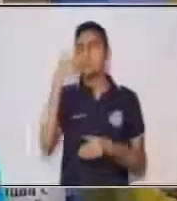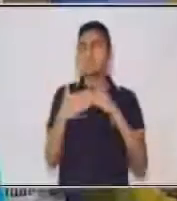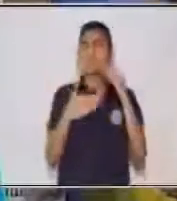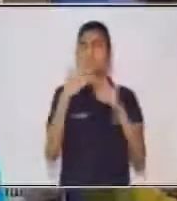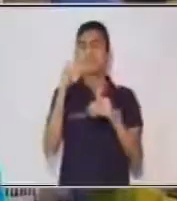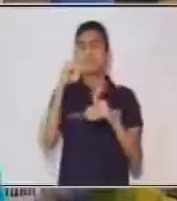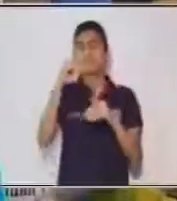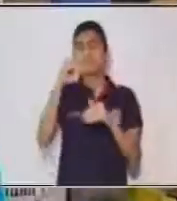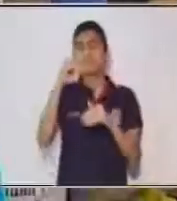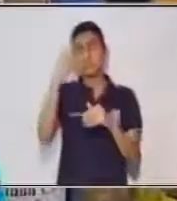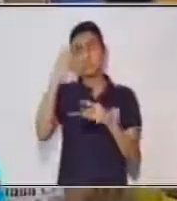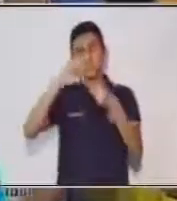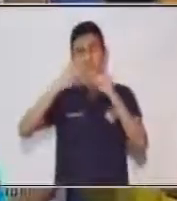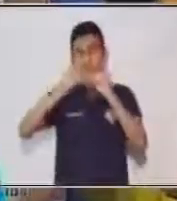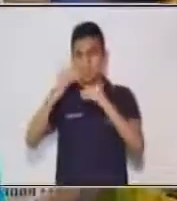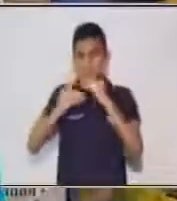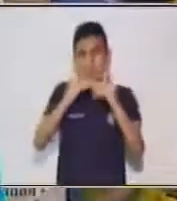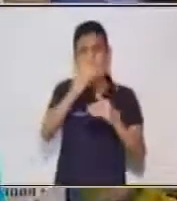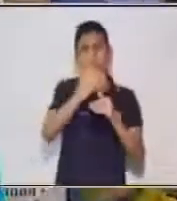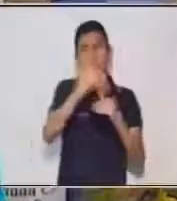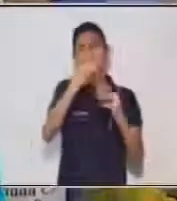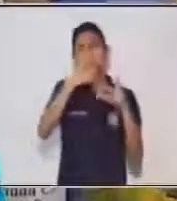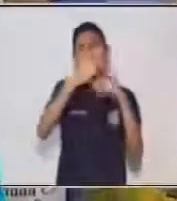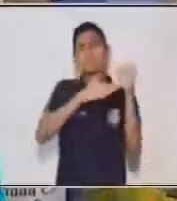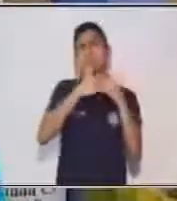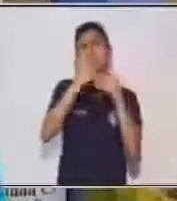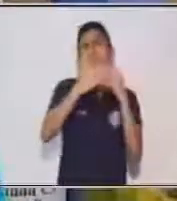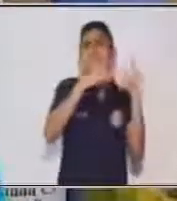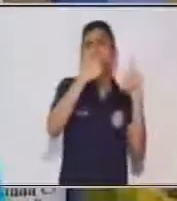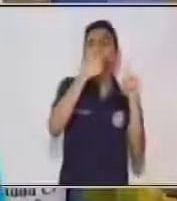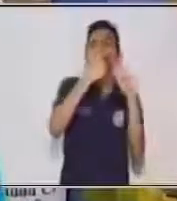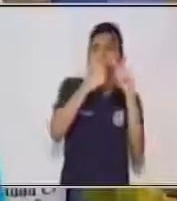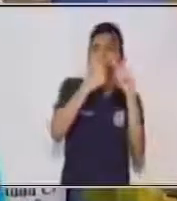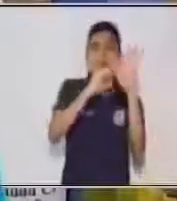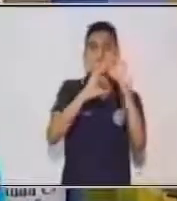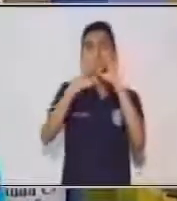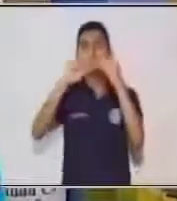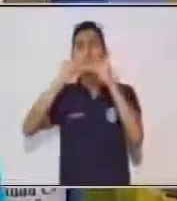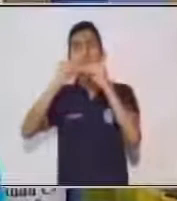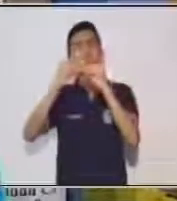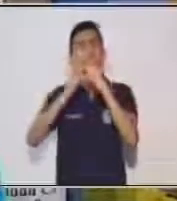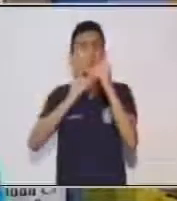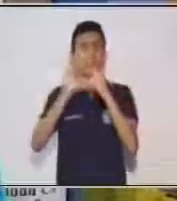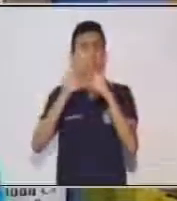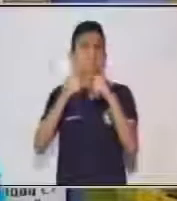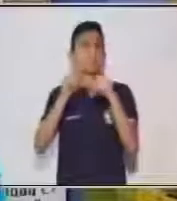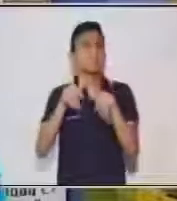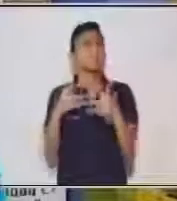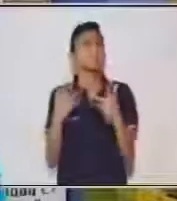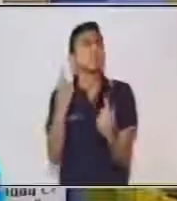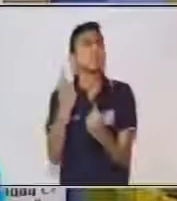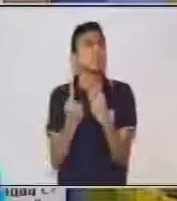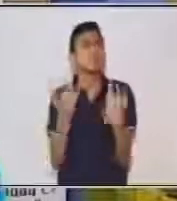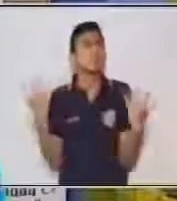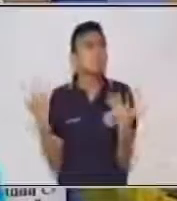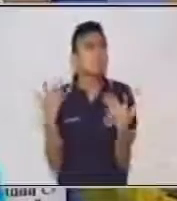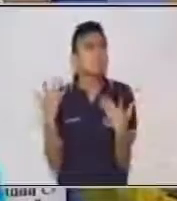en la suma, multiplicación o número. Y en esta ocasión, ¿cuál es? El cubo.